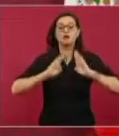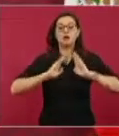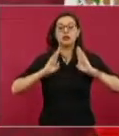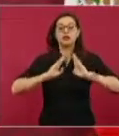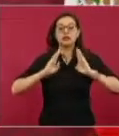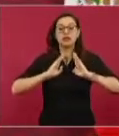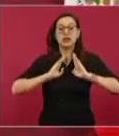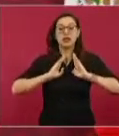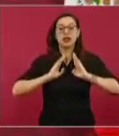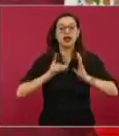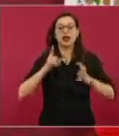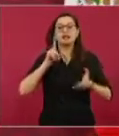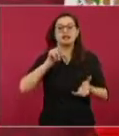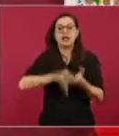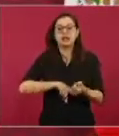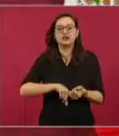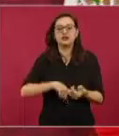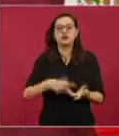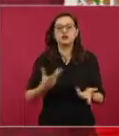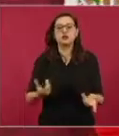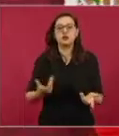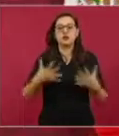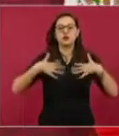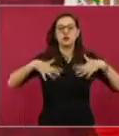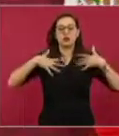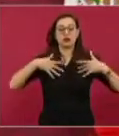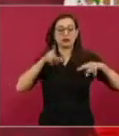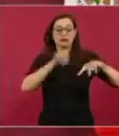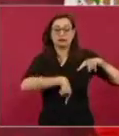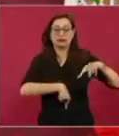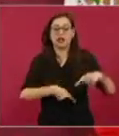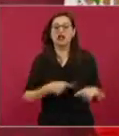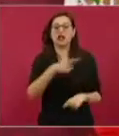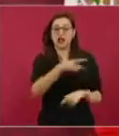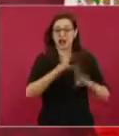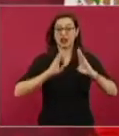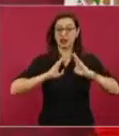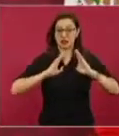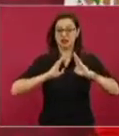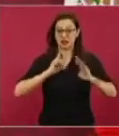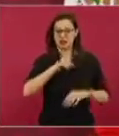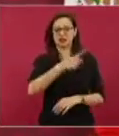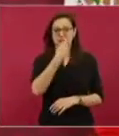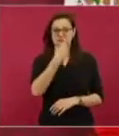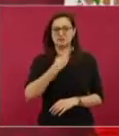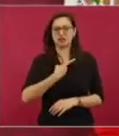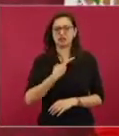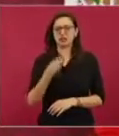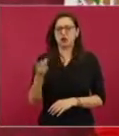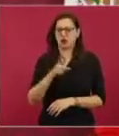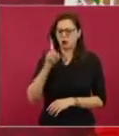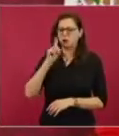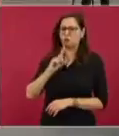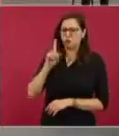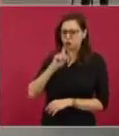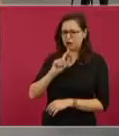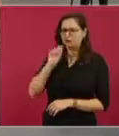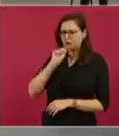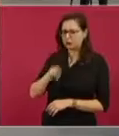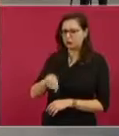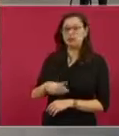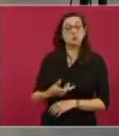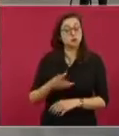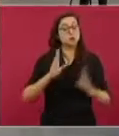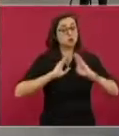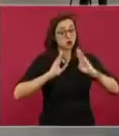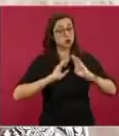público. Neta, porque me lo dijo un... Militar. Militar de... alto rango. No, porque también había mujeres. De muy buena fuente. Y que no hay mujeres también